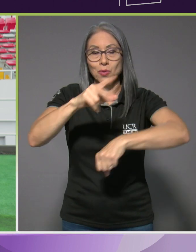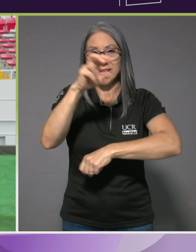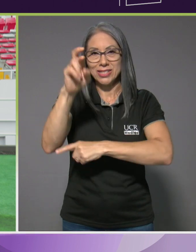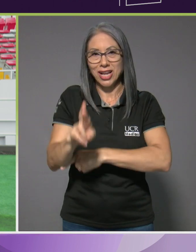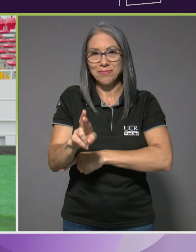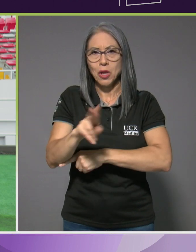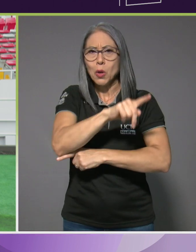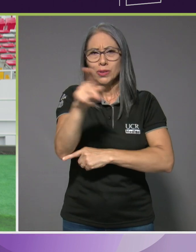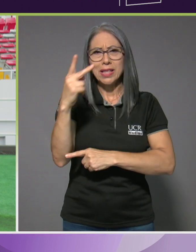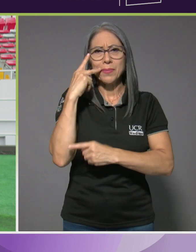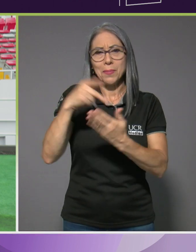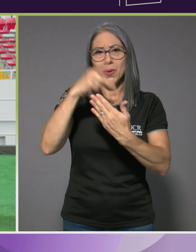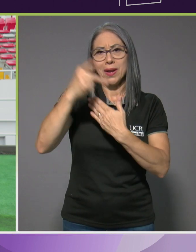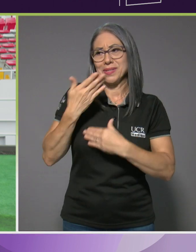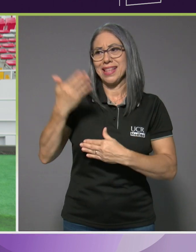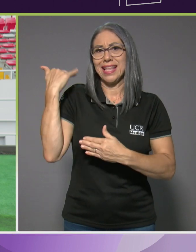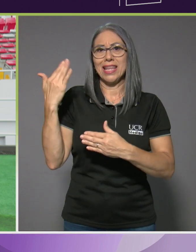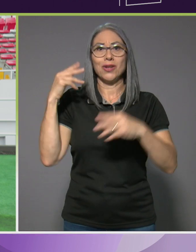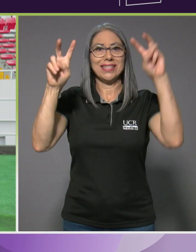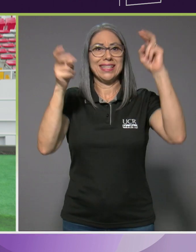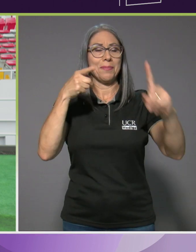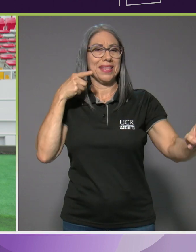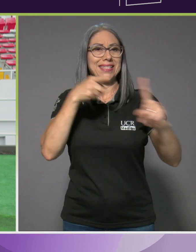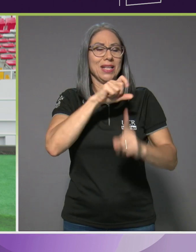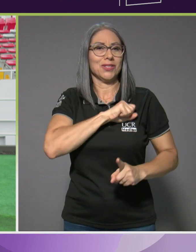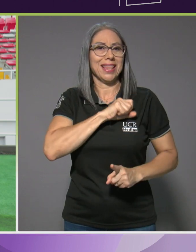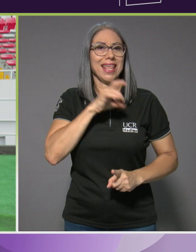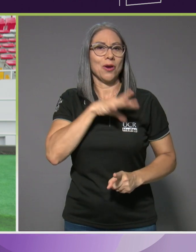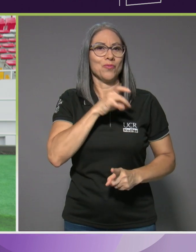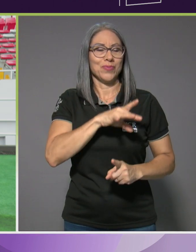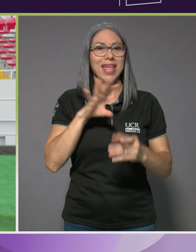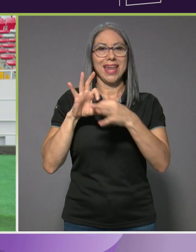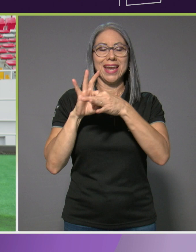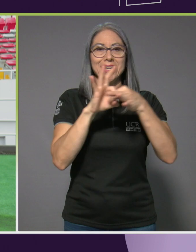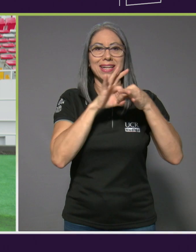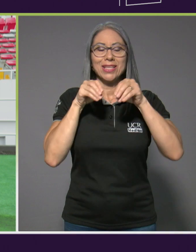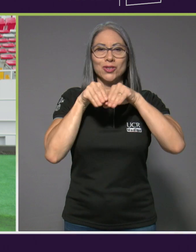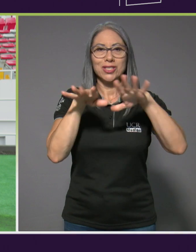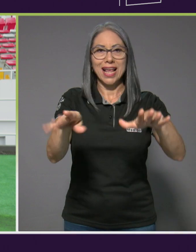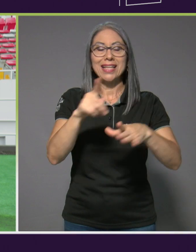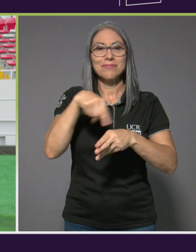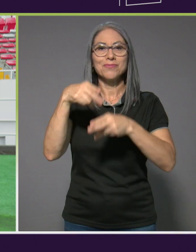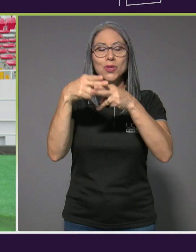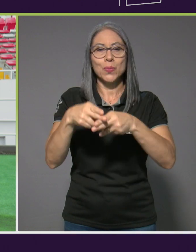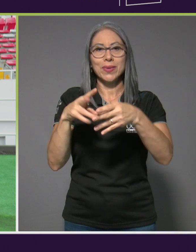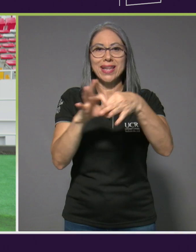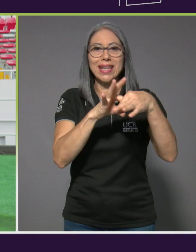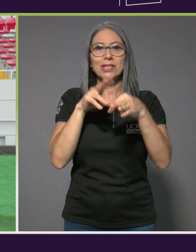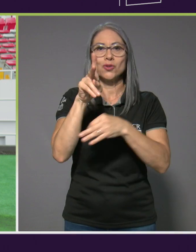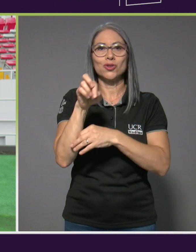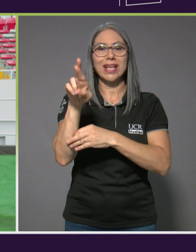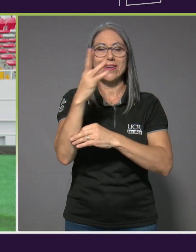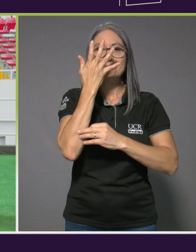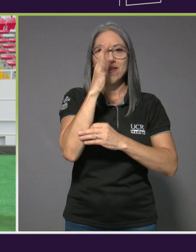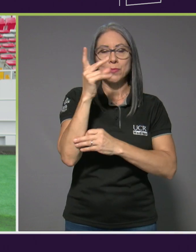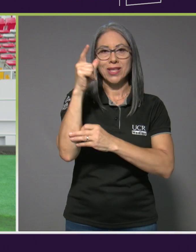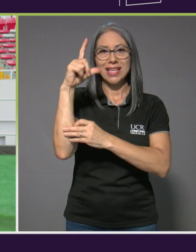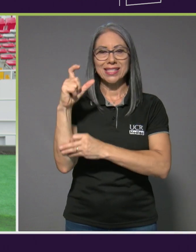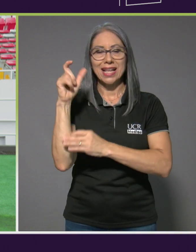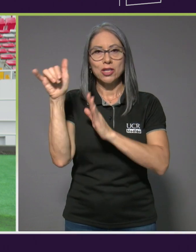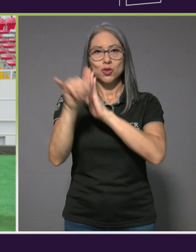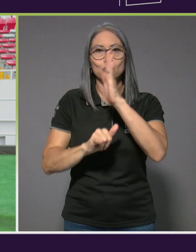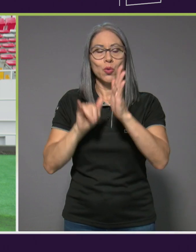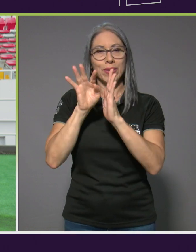los capítulos anteriores de la serie Destino Santiago en nuestras redes sociales. Nos encuentra como Nexus UCR en Facebook, Instagram, YouTube